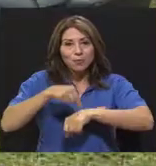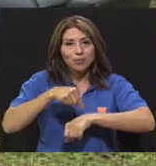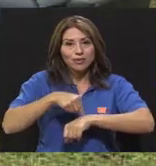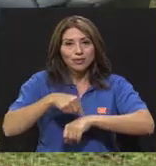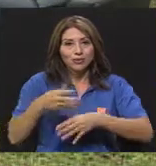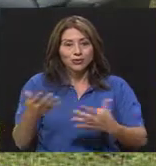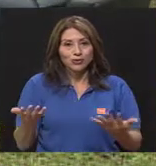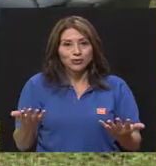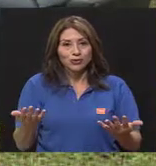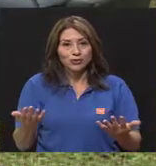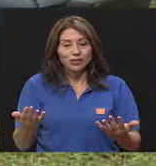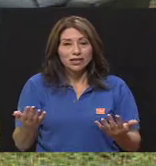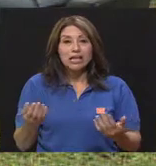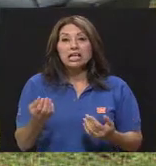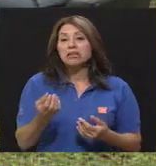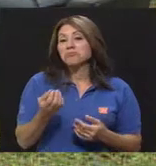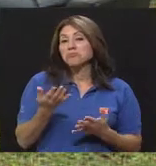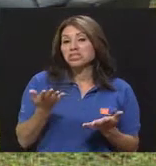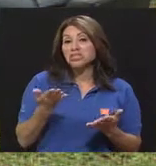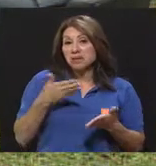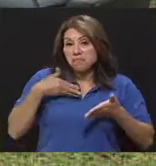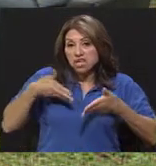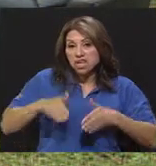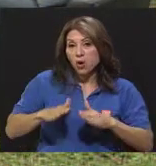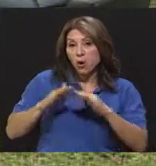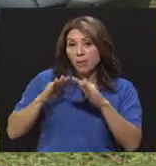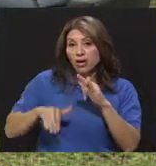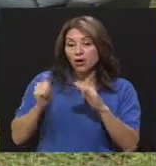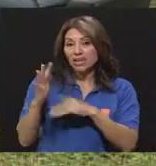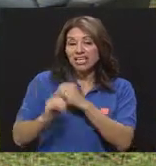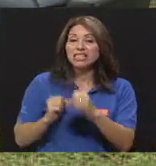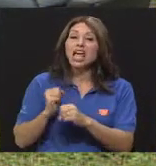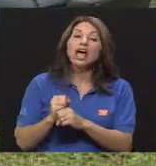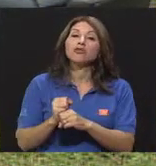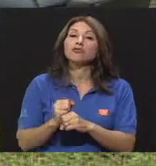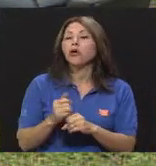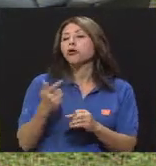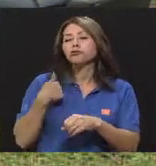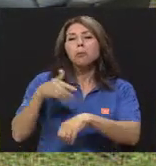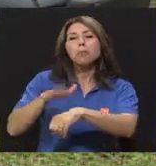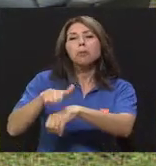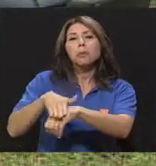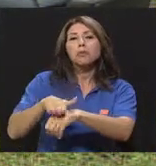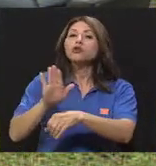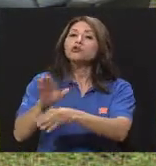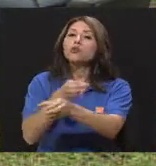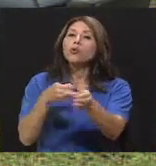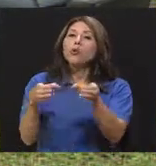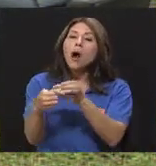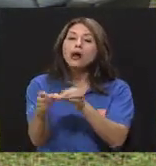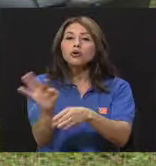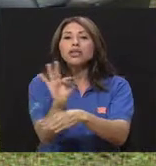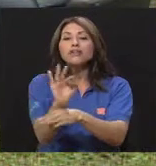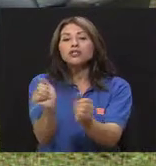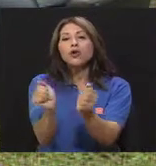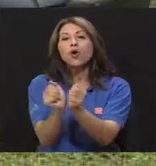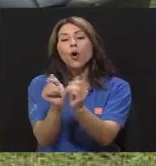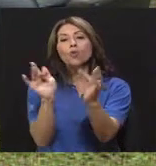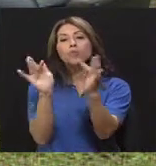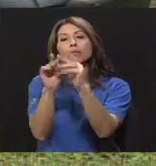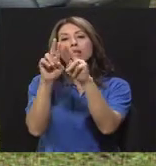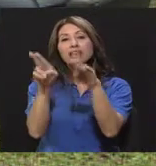Entonces, si yo dejo a mi hijo menor de 15 años que tenga televisión en su cuarto con internet, le estoy dando una llave para que